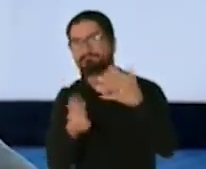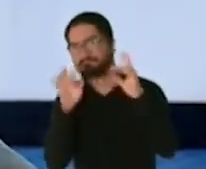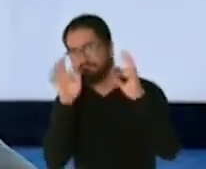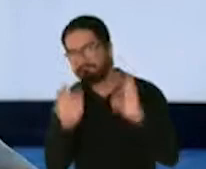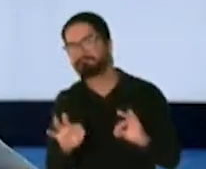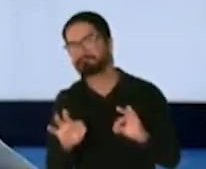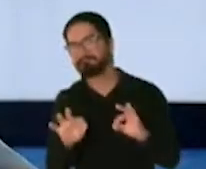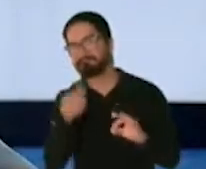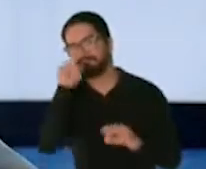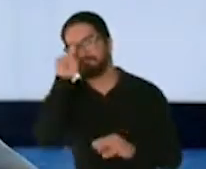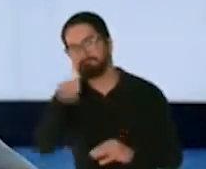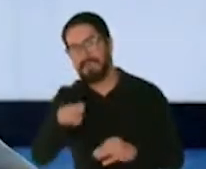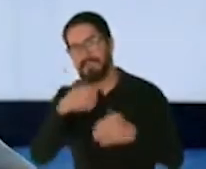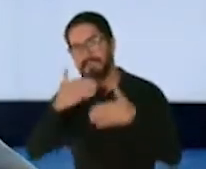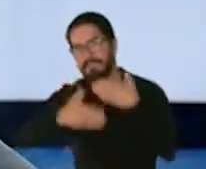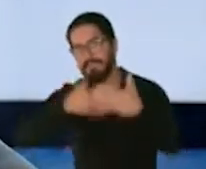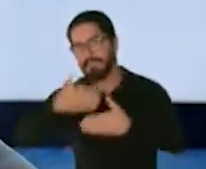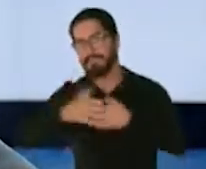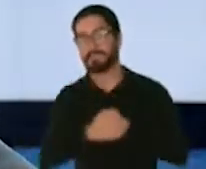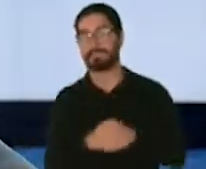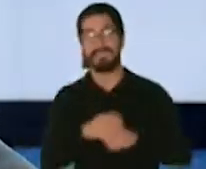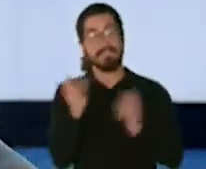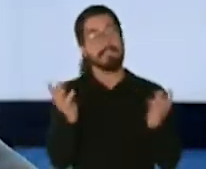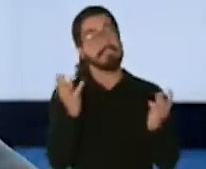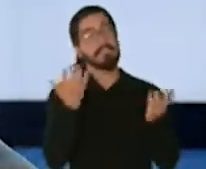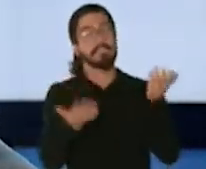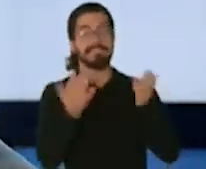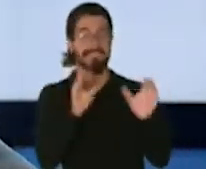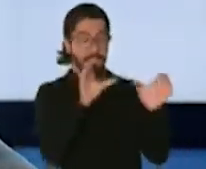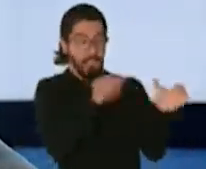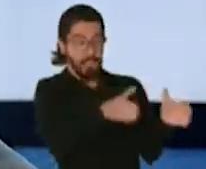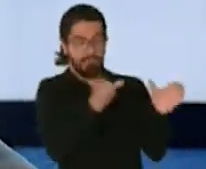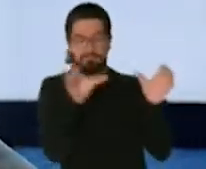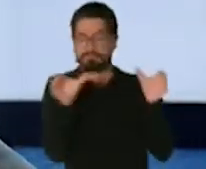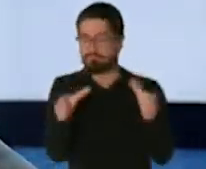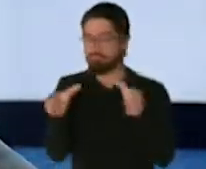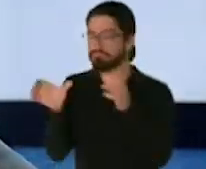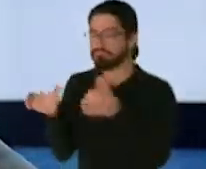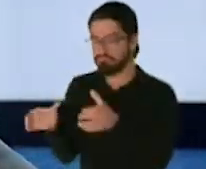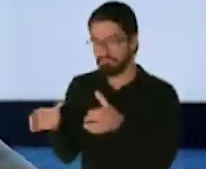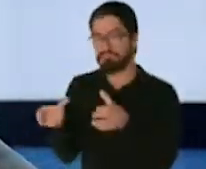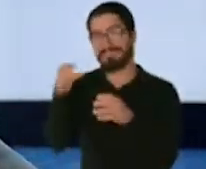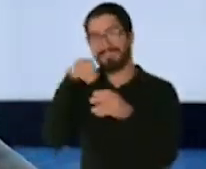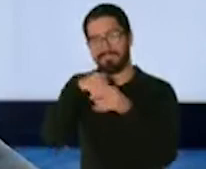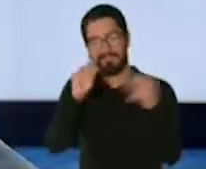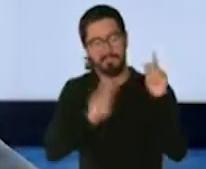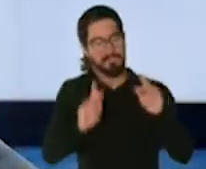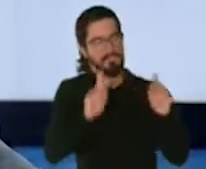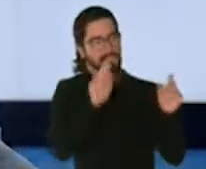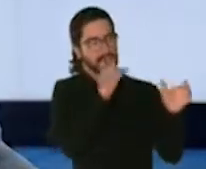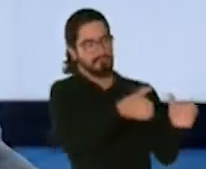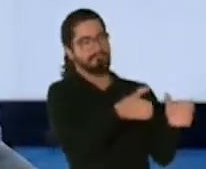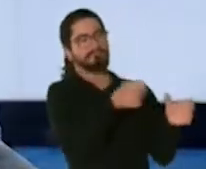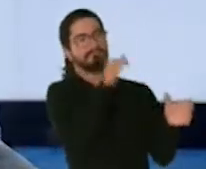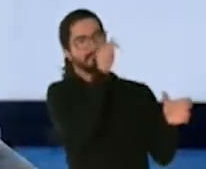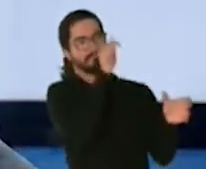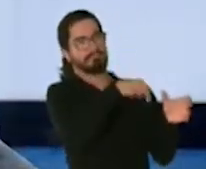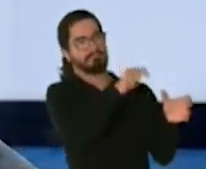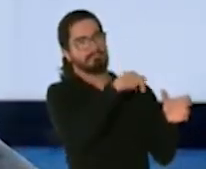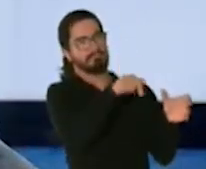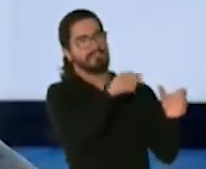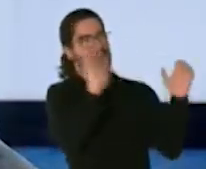clasificaciones, si le llamamos así, o esos grupos en nuestra población, tenemos que protegerlos, los primeros